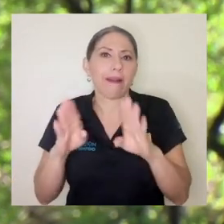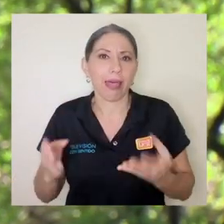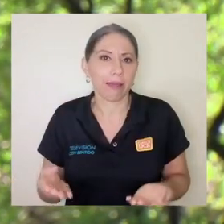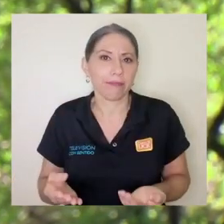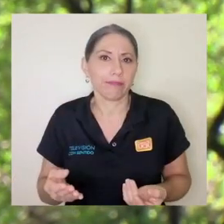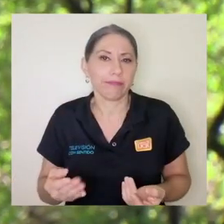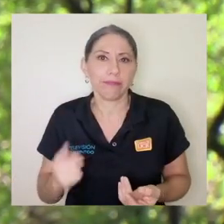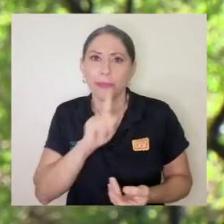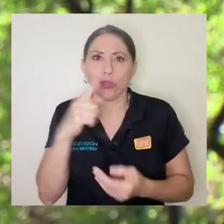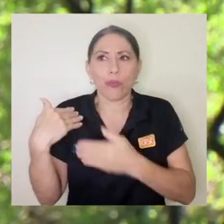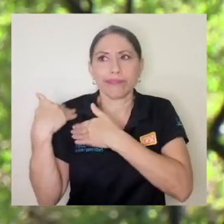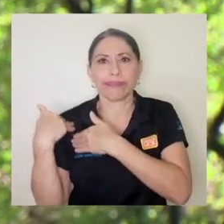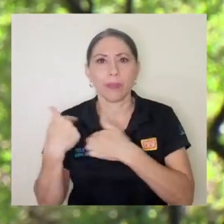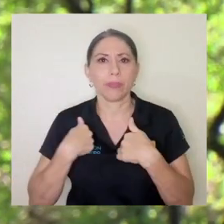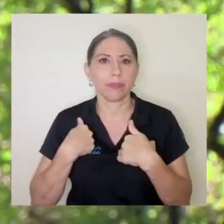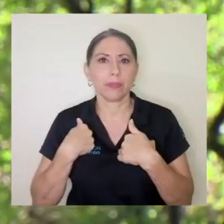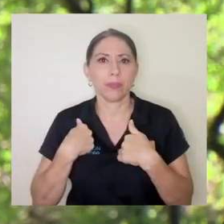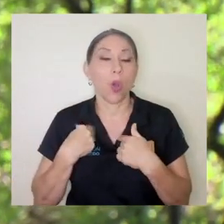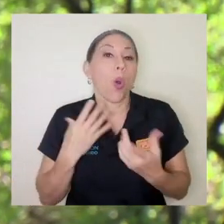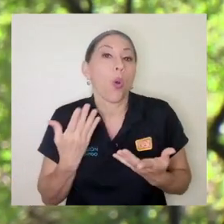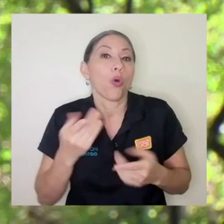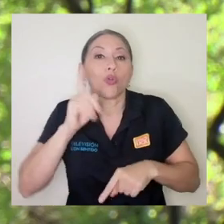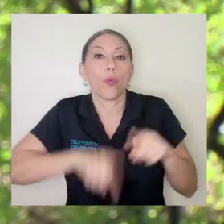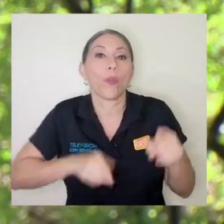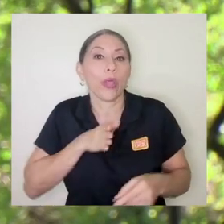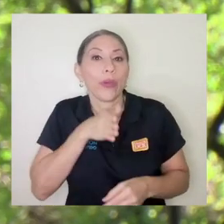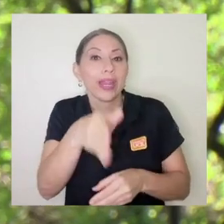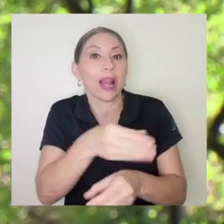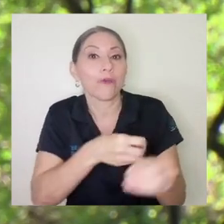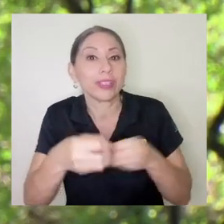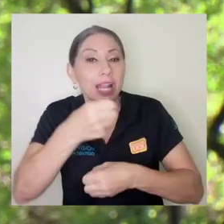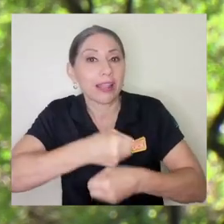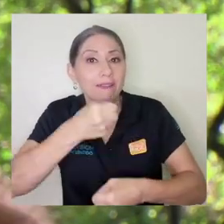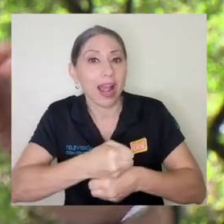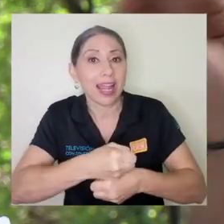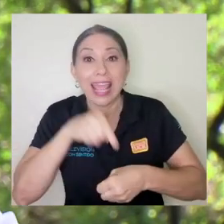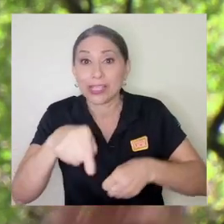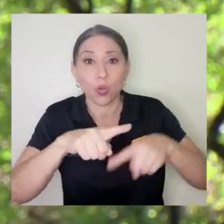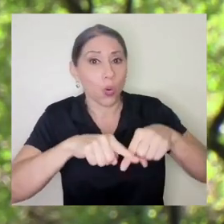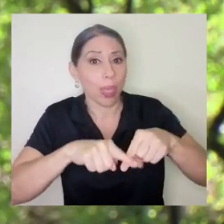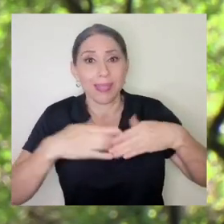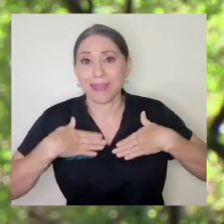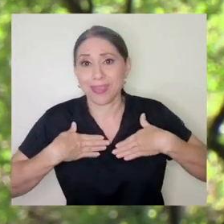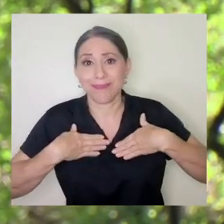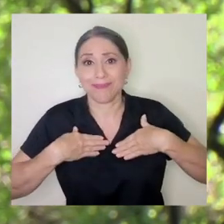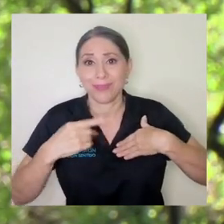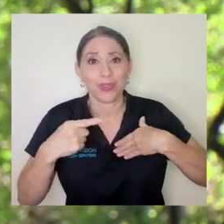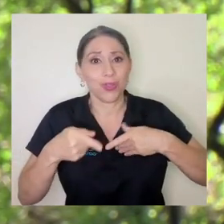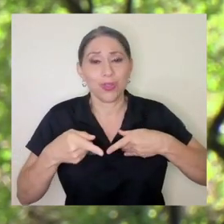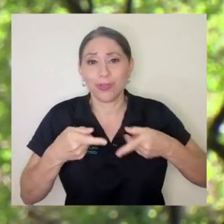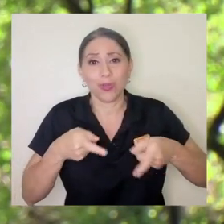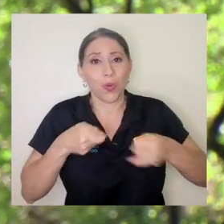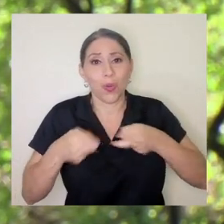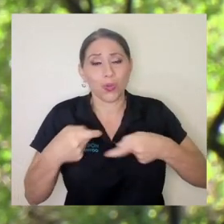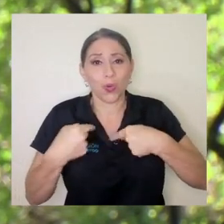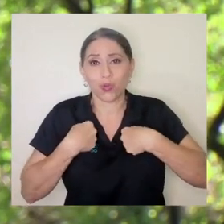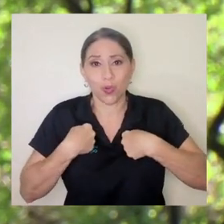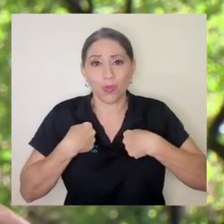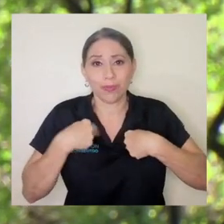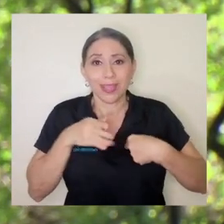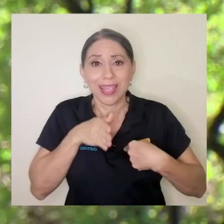no puedo ir a la oficina a trabajar eso no lo controlo yo no depende de mí ir a las clases o ir a mi lugar de trabajo